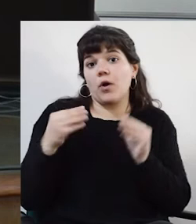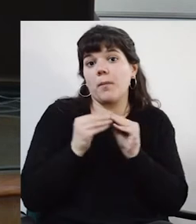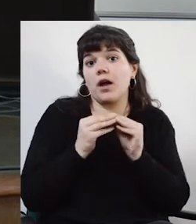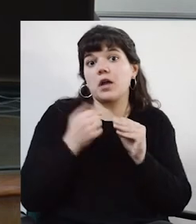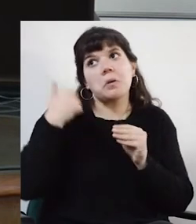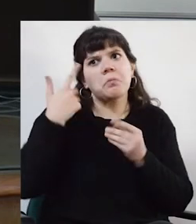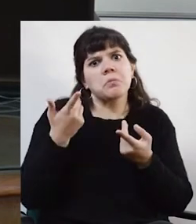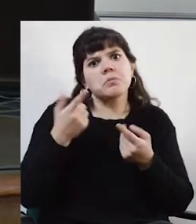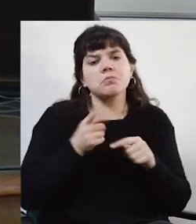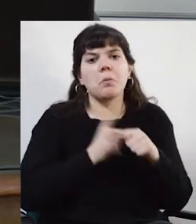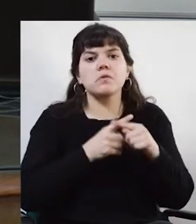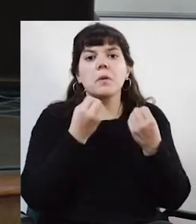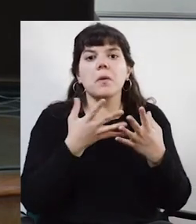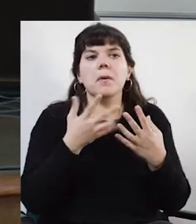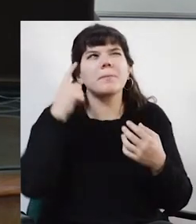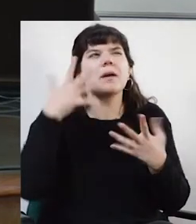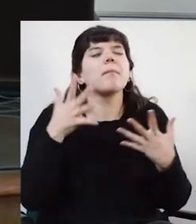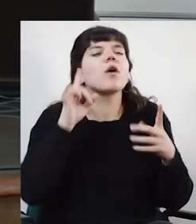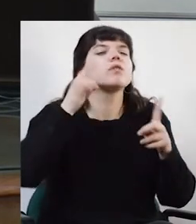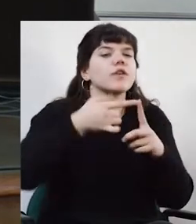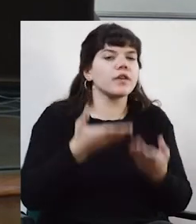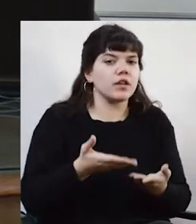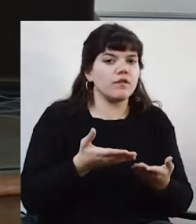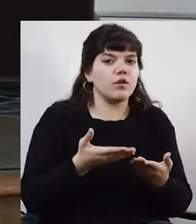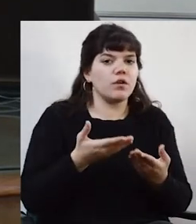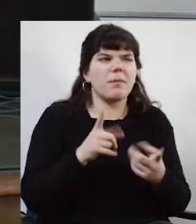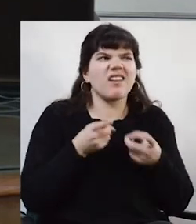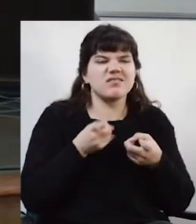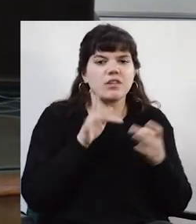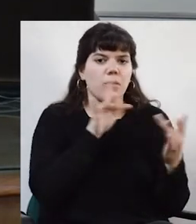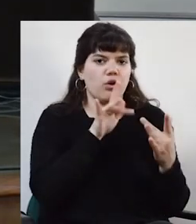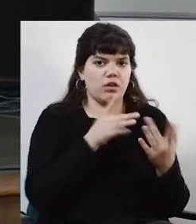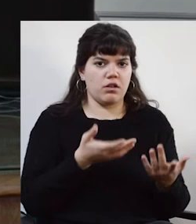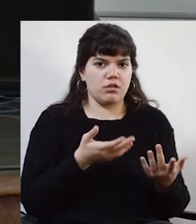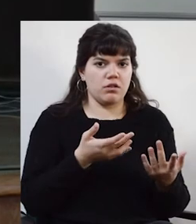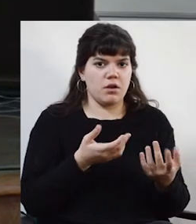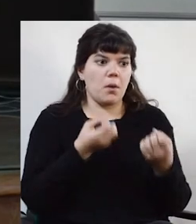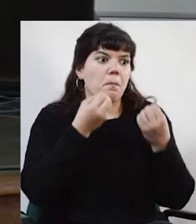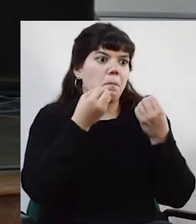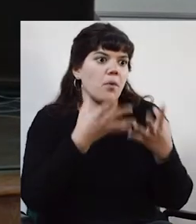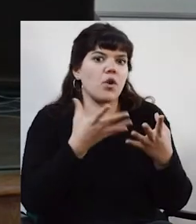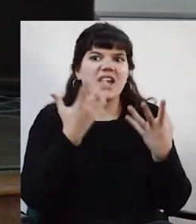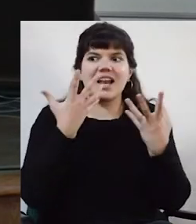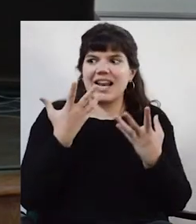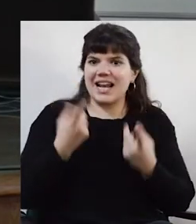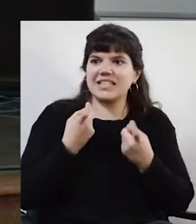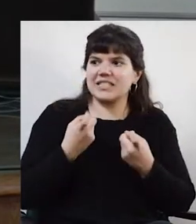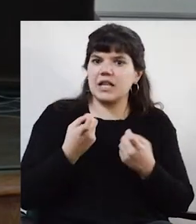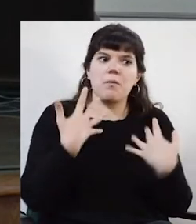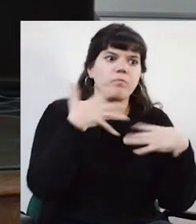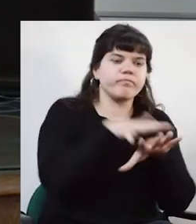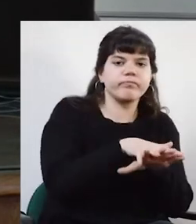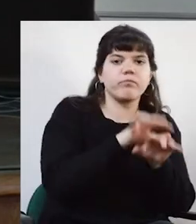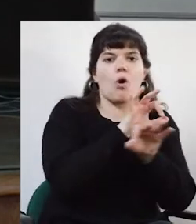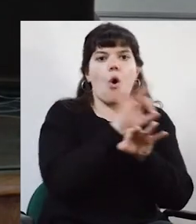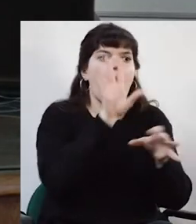bueno en el sentido de pensar para qué, para qué necesitamos tener una red académica, para qué necesitamos integrar o constituir